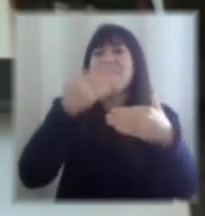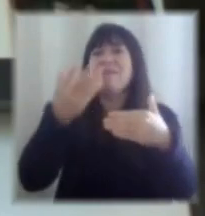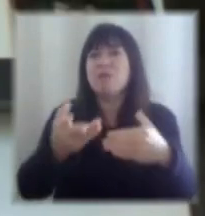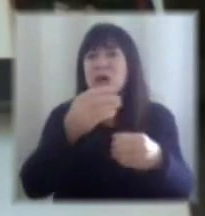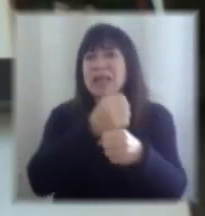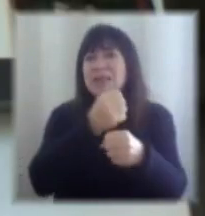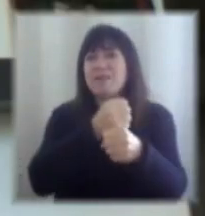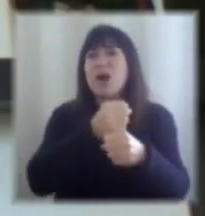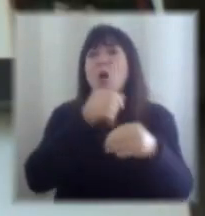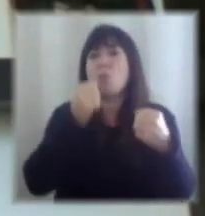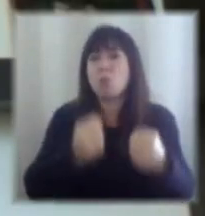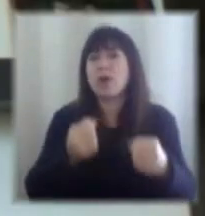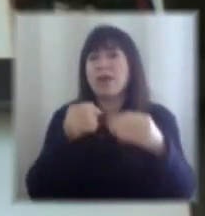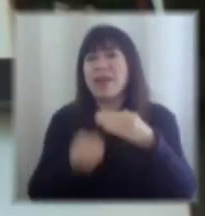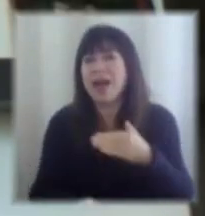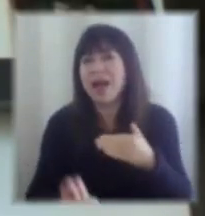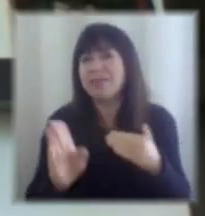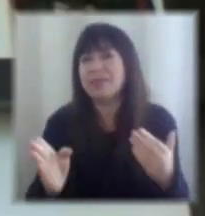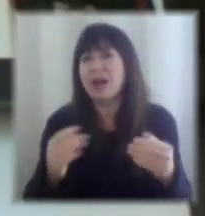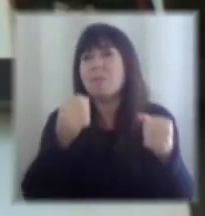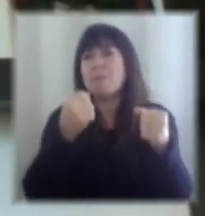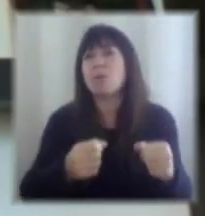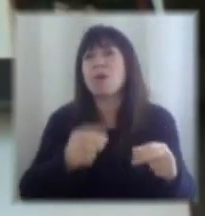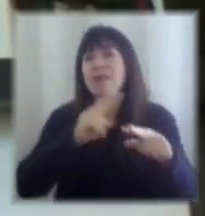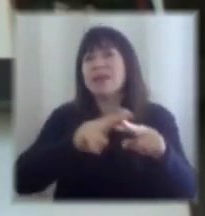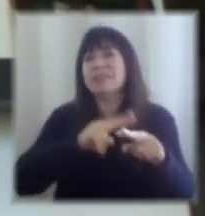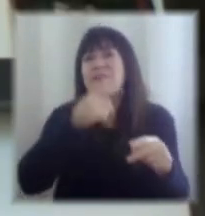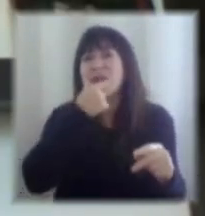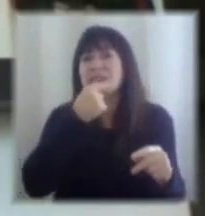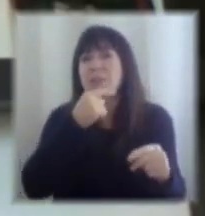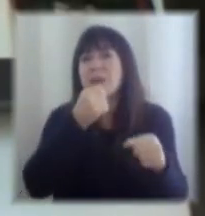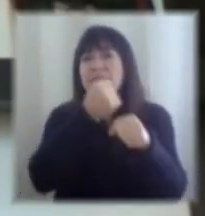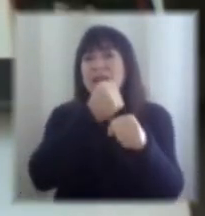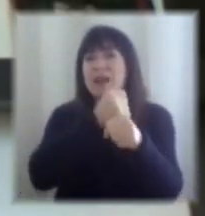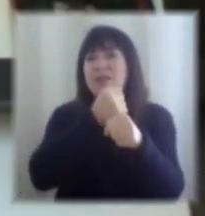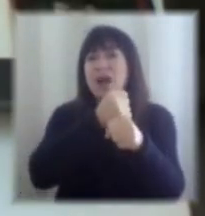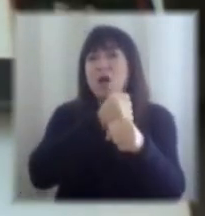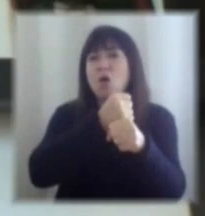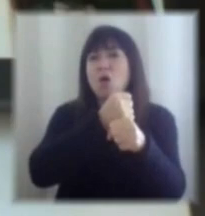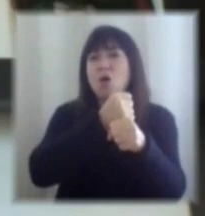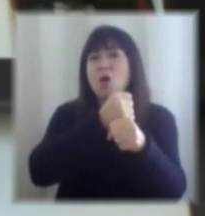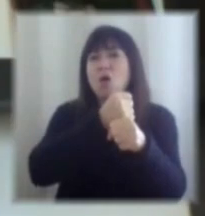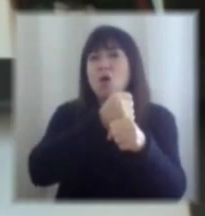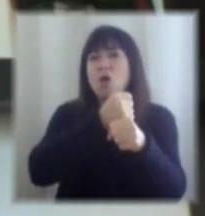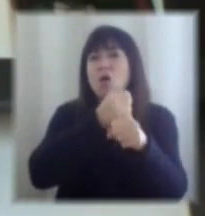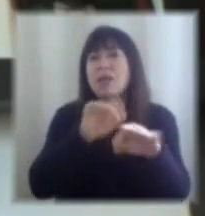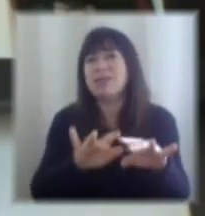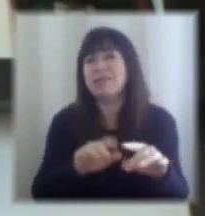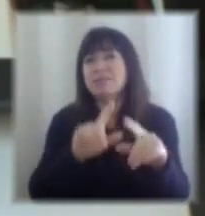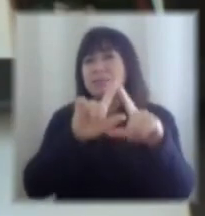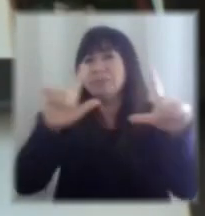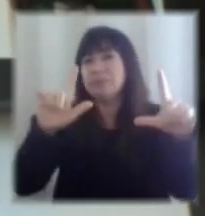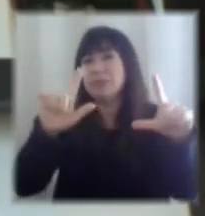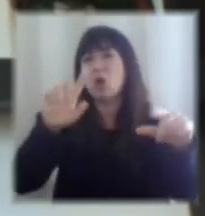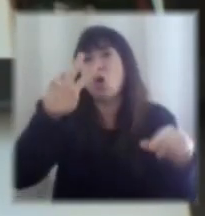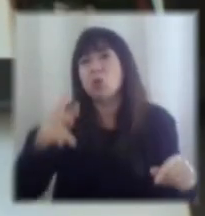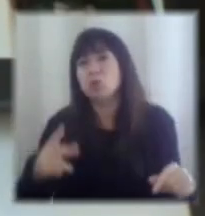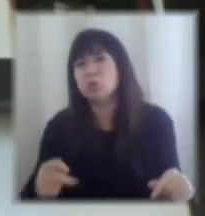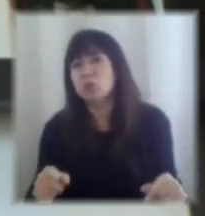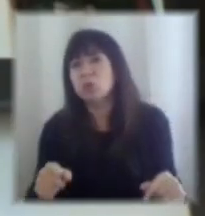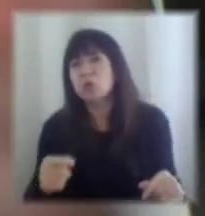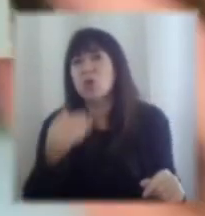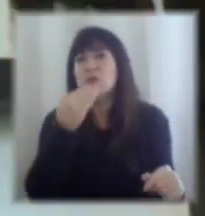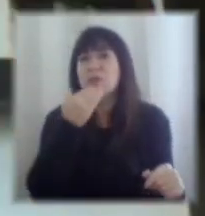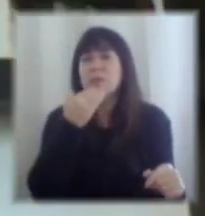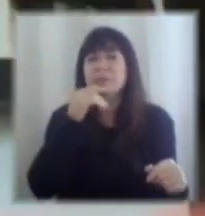entrar ya sea porque lo pueden hacer más fácilmente con trabajo a distancia o con distintos turnos en fin incluso en el fondo personas que hoy día están trabajando de cajera